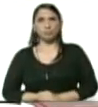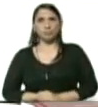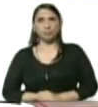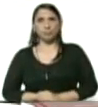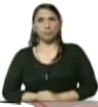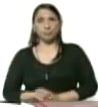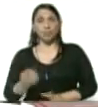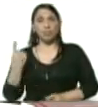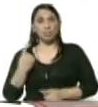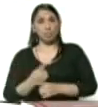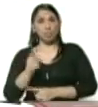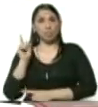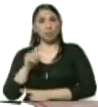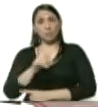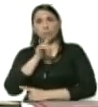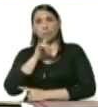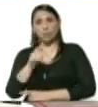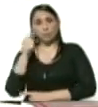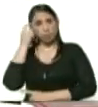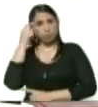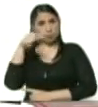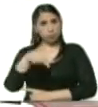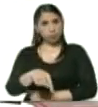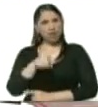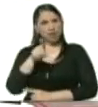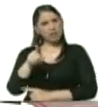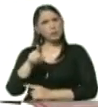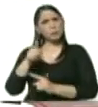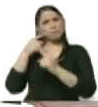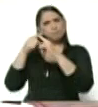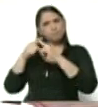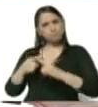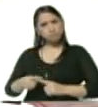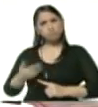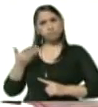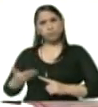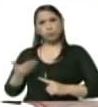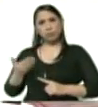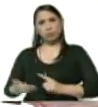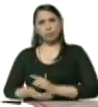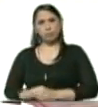Debemos también informar que al día de hoy, y esto es una cifra muy importante